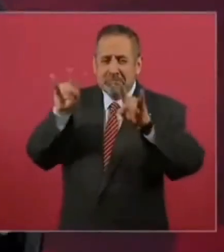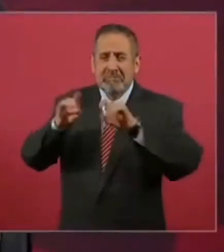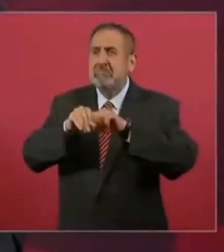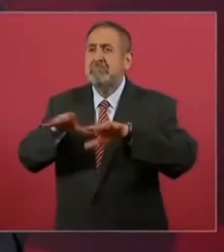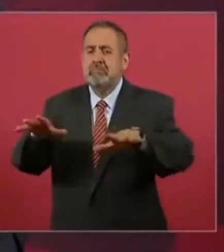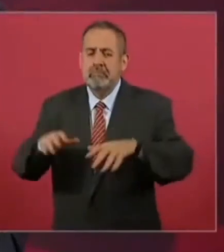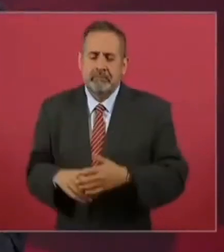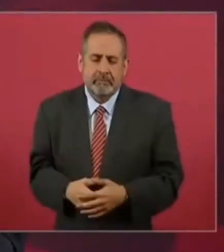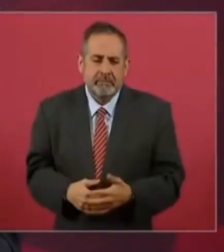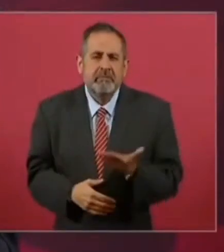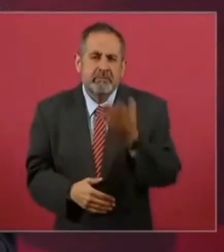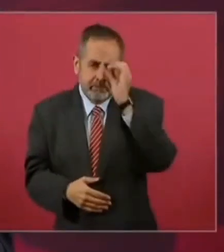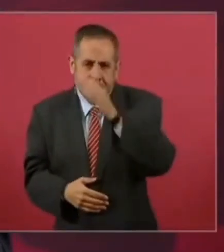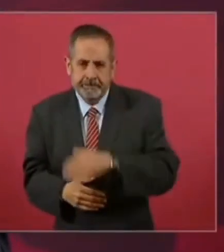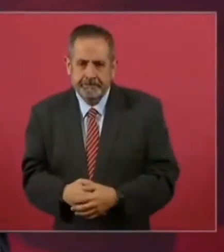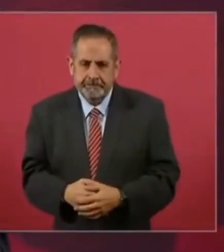mal.